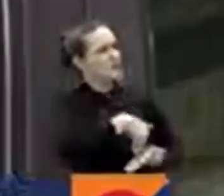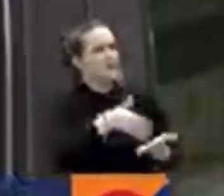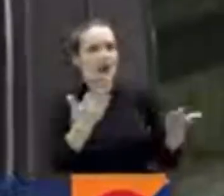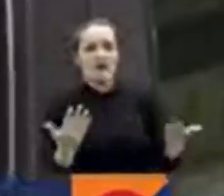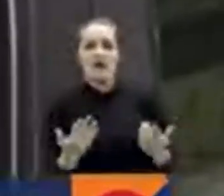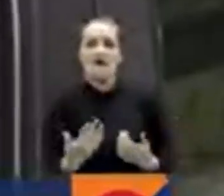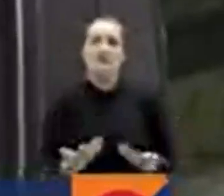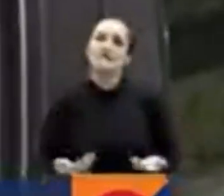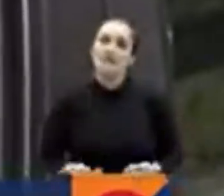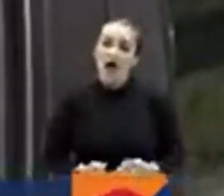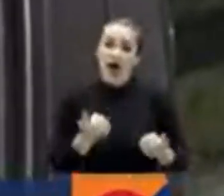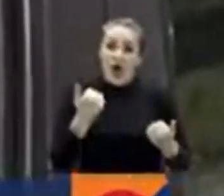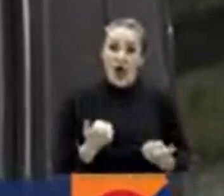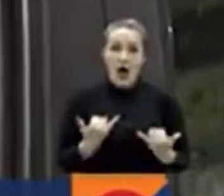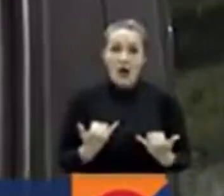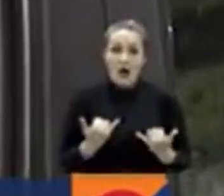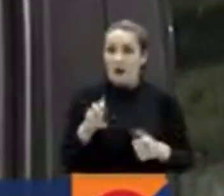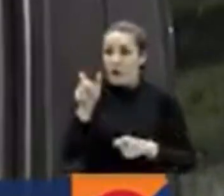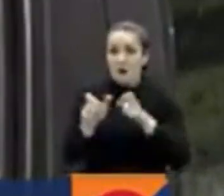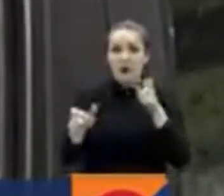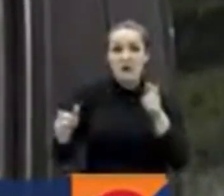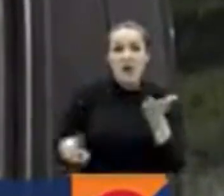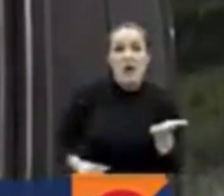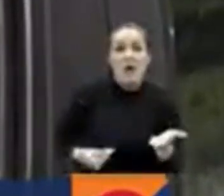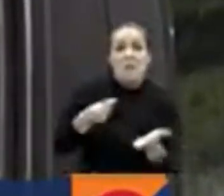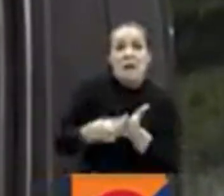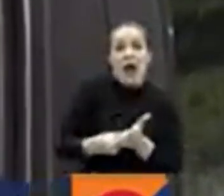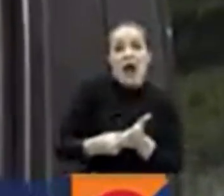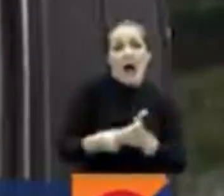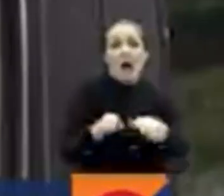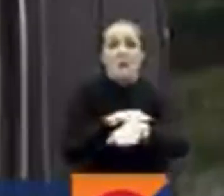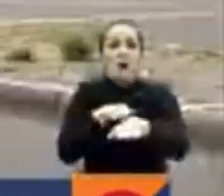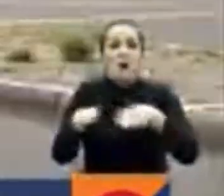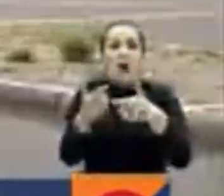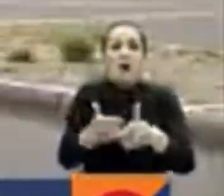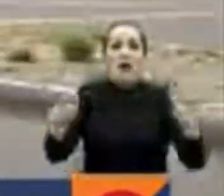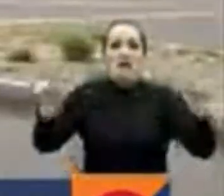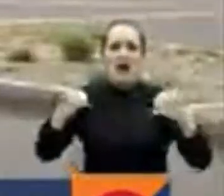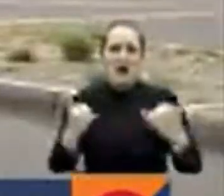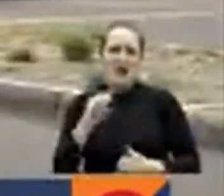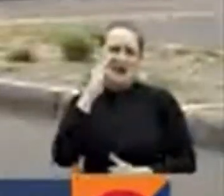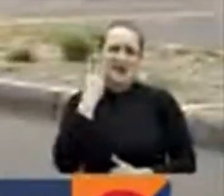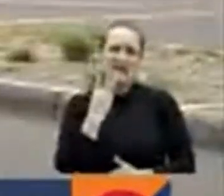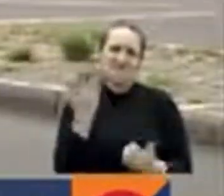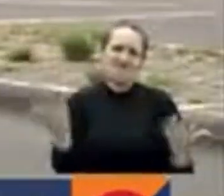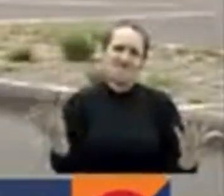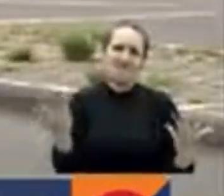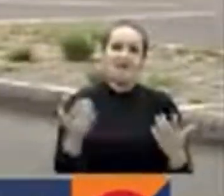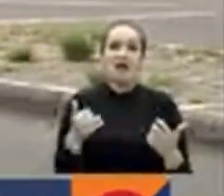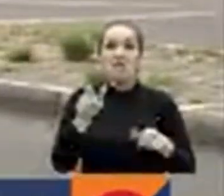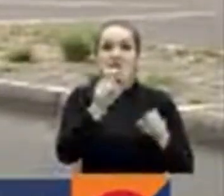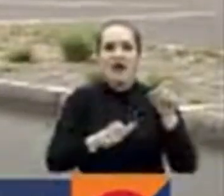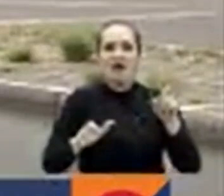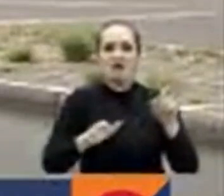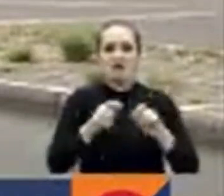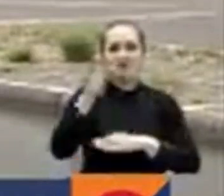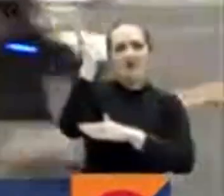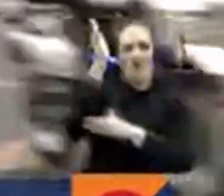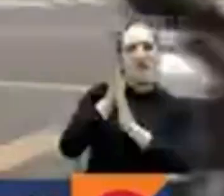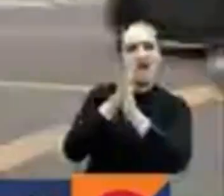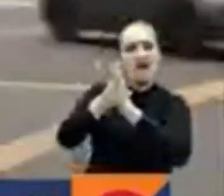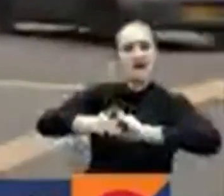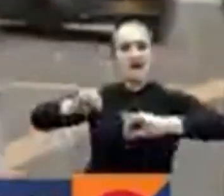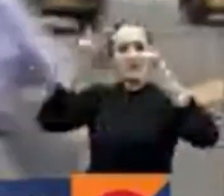más días. Podría pagar cualquier persona para salir en pico y placa y ya lo van a poner a tres días. Es el segundo anuncio polémico del mandatario esta